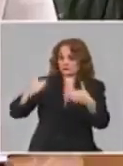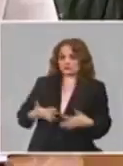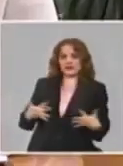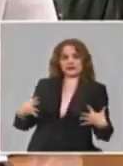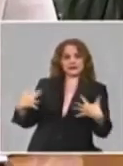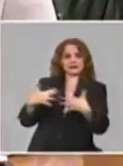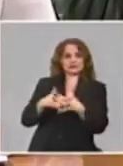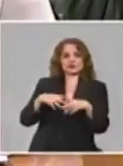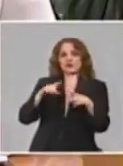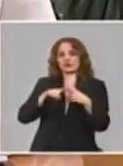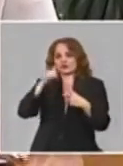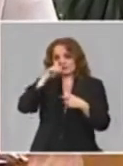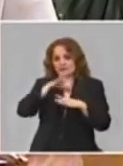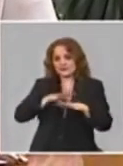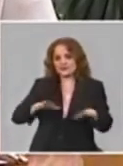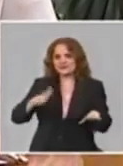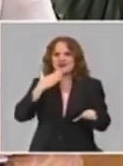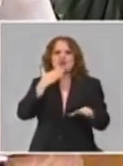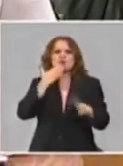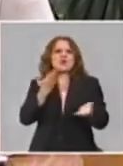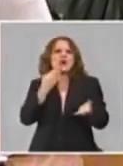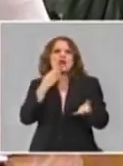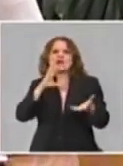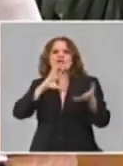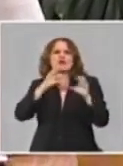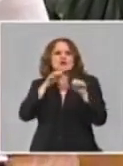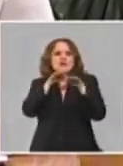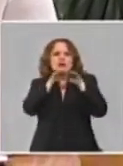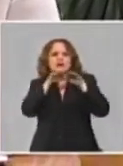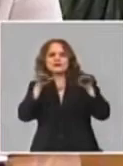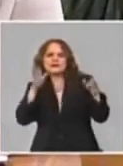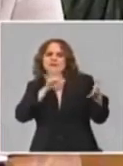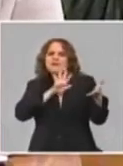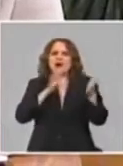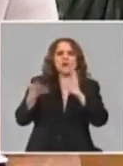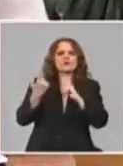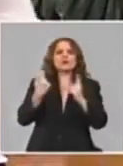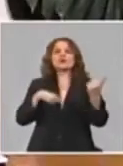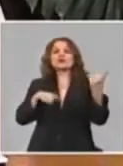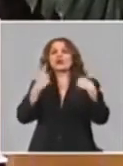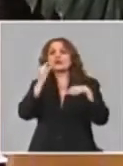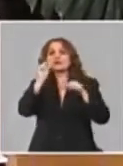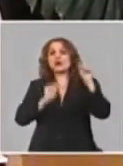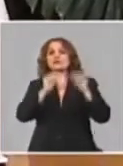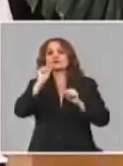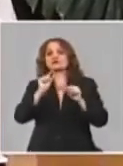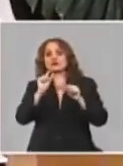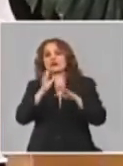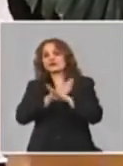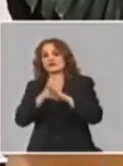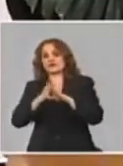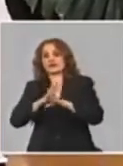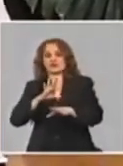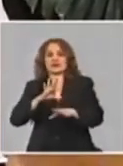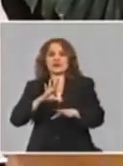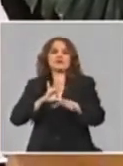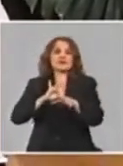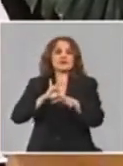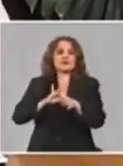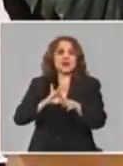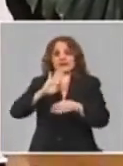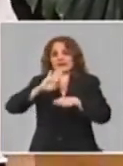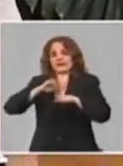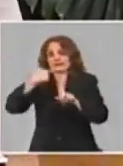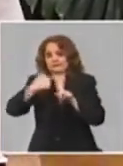cuál es el patrón de las comorbilidades por tanto cómo tenemos que tratarlas como voy a decir ya ahora estamos en un momento donde